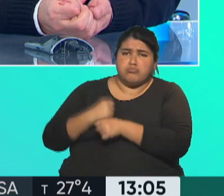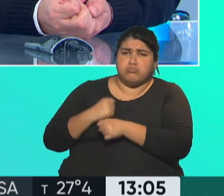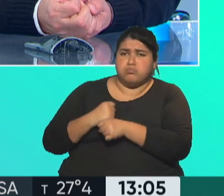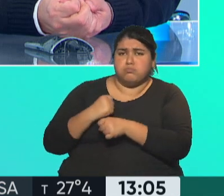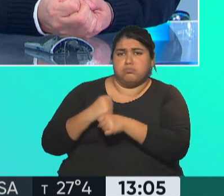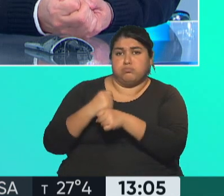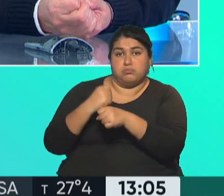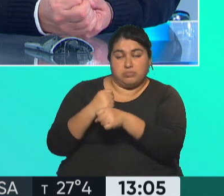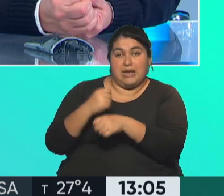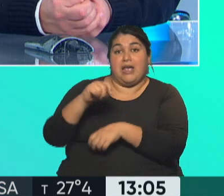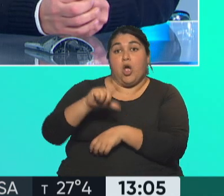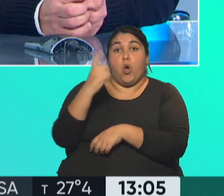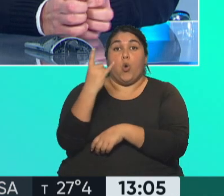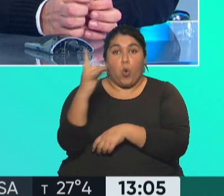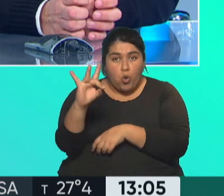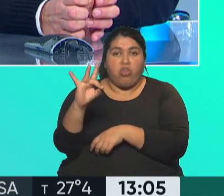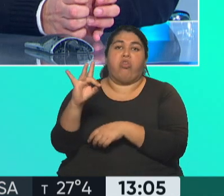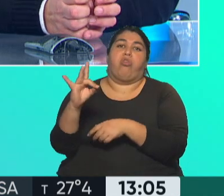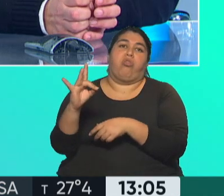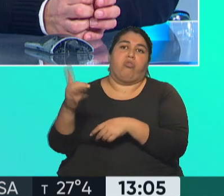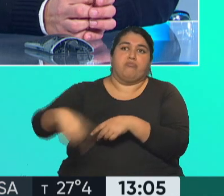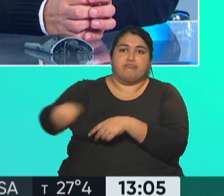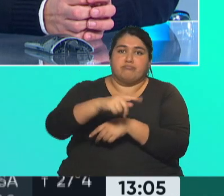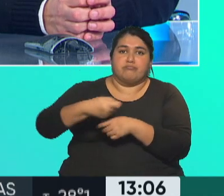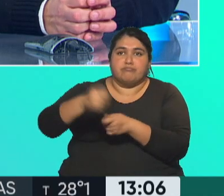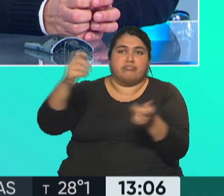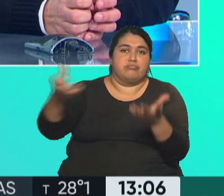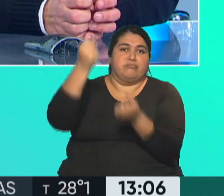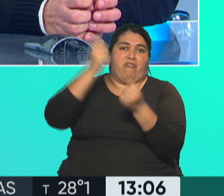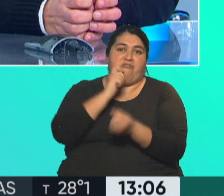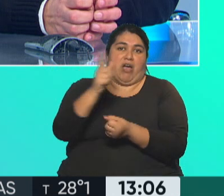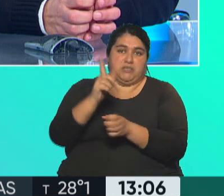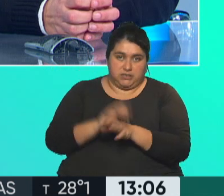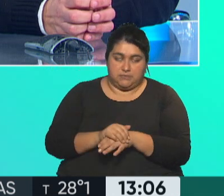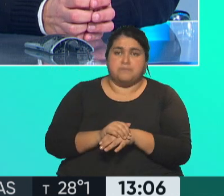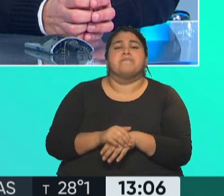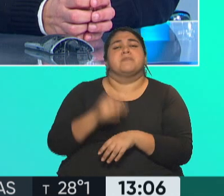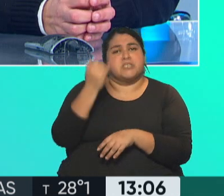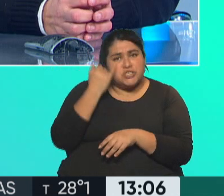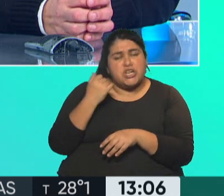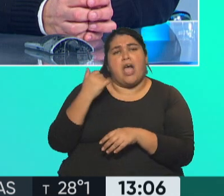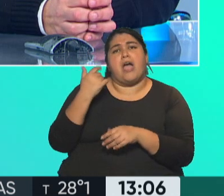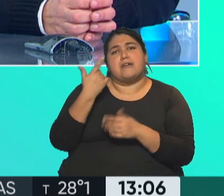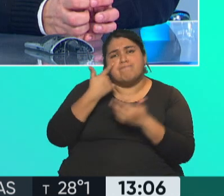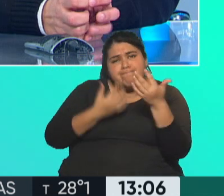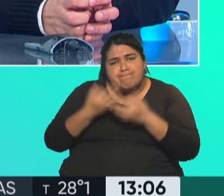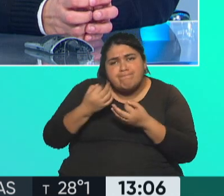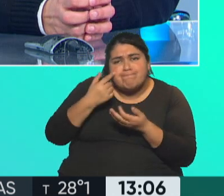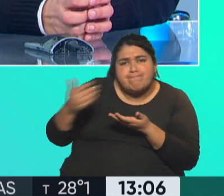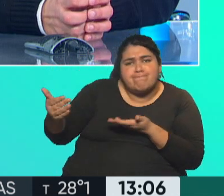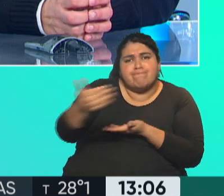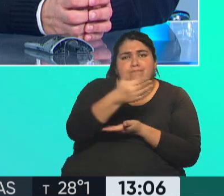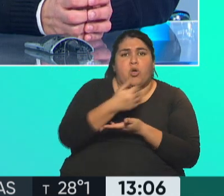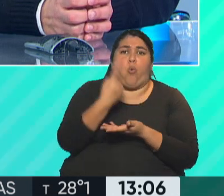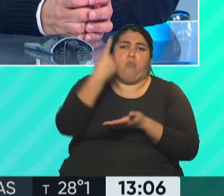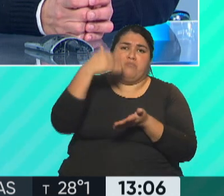que el CUD llegue a la gente. Exactamente. Siempre se habla de las estadísticas, Pablo, lo hemos hablado aquí, de que hay alrededor de un